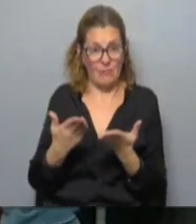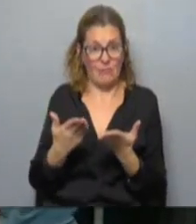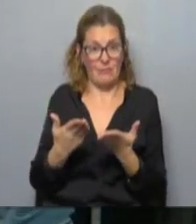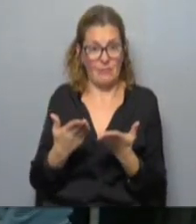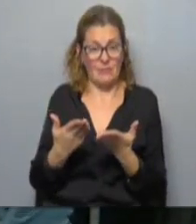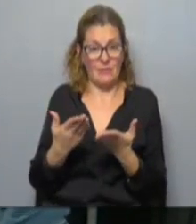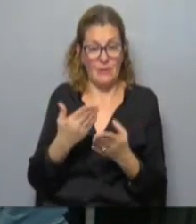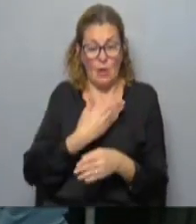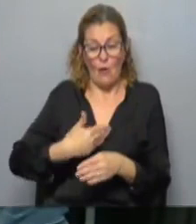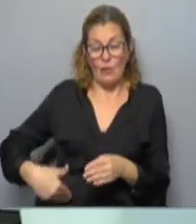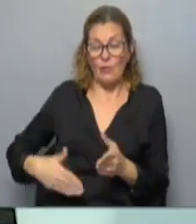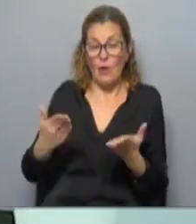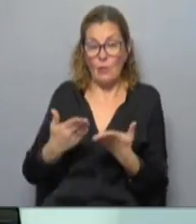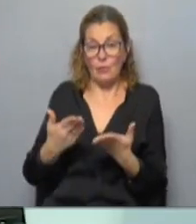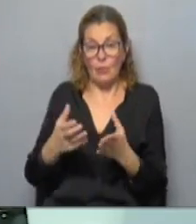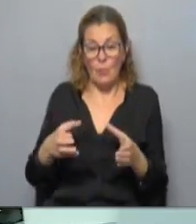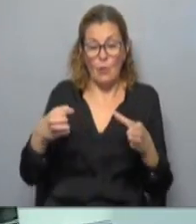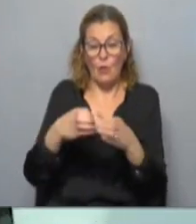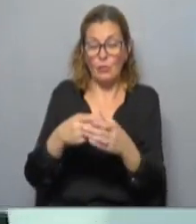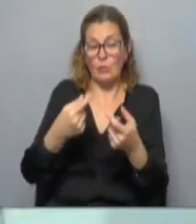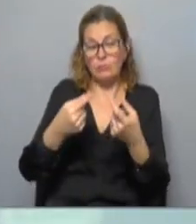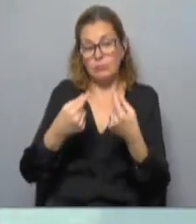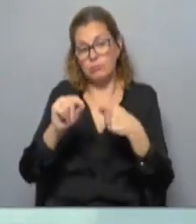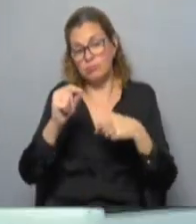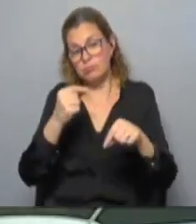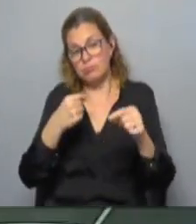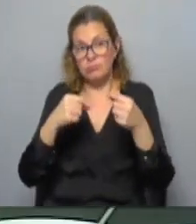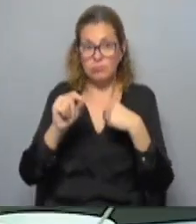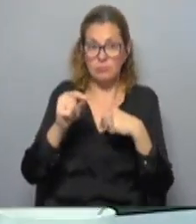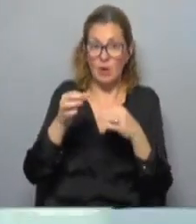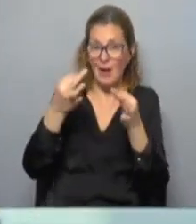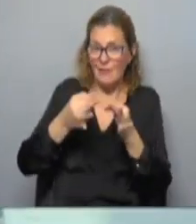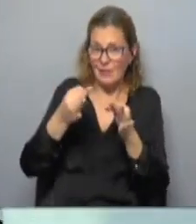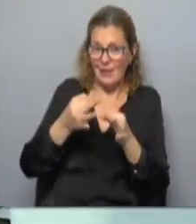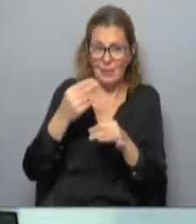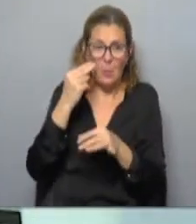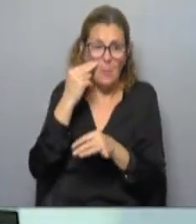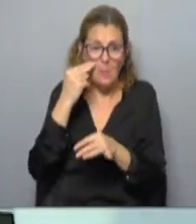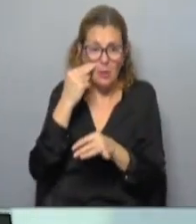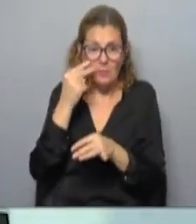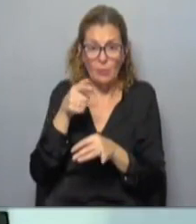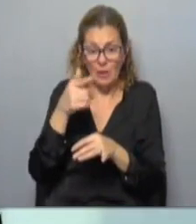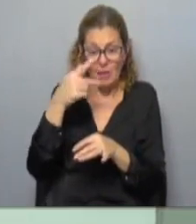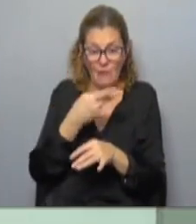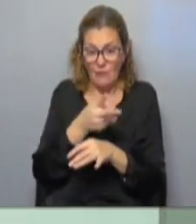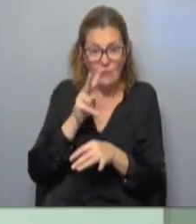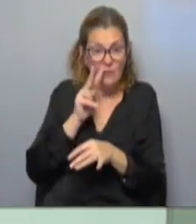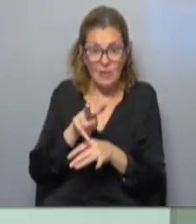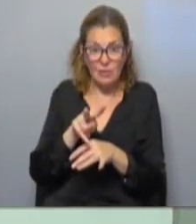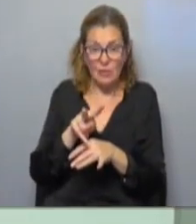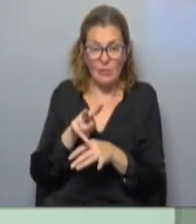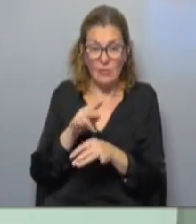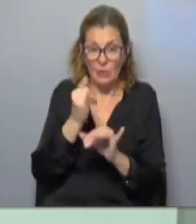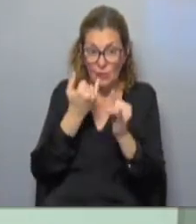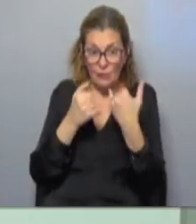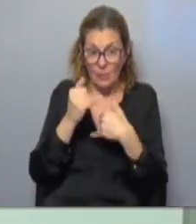Y el gobierno actual coloca un conjunto de excusas, pero la verdad es que tiene una emergencia, como ustedes han visto, mirando sus propios